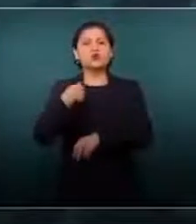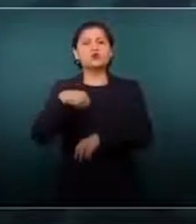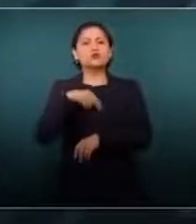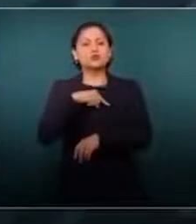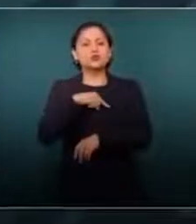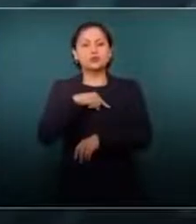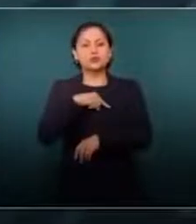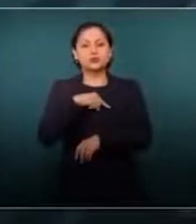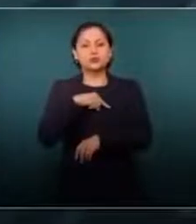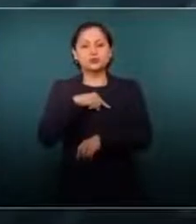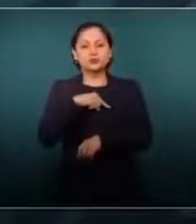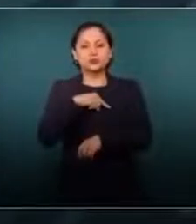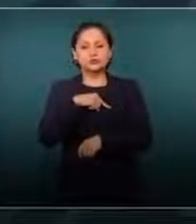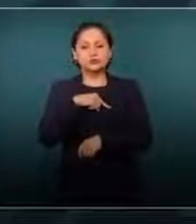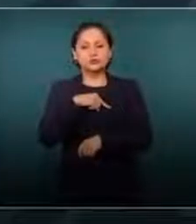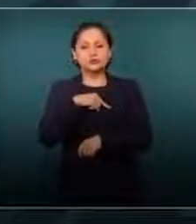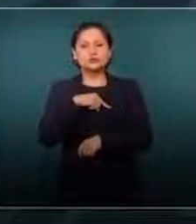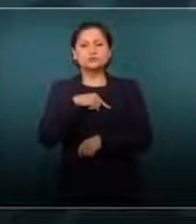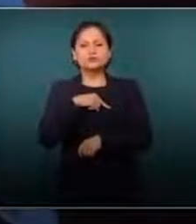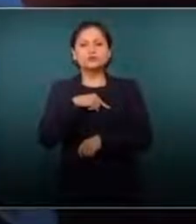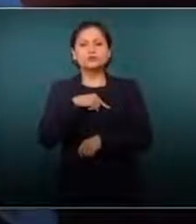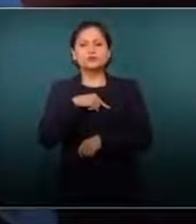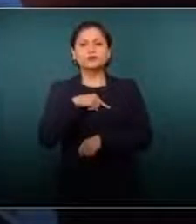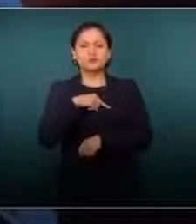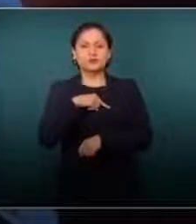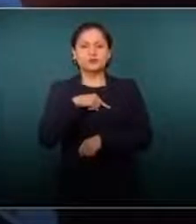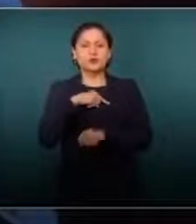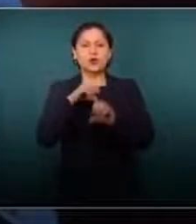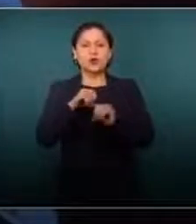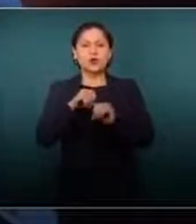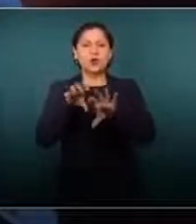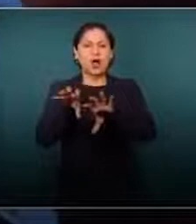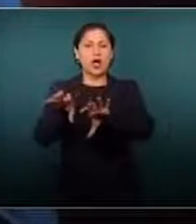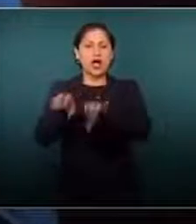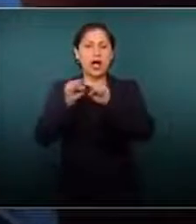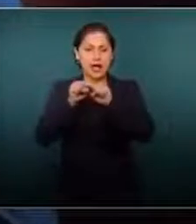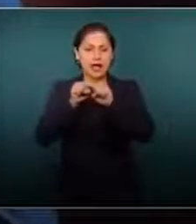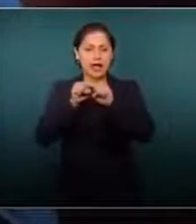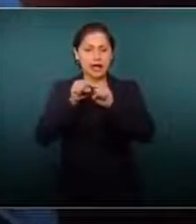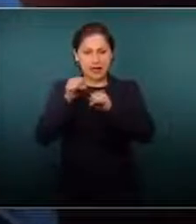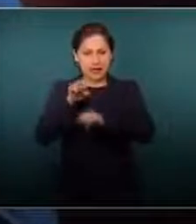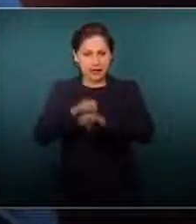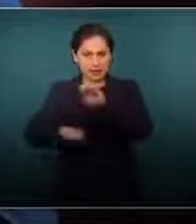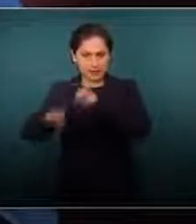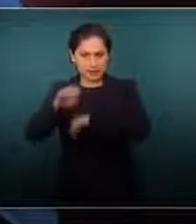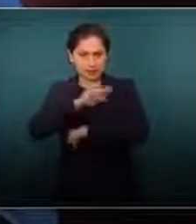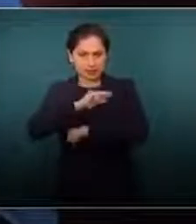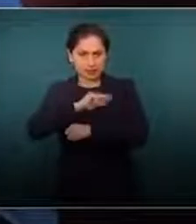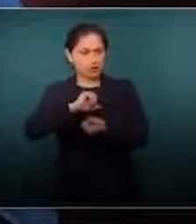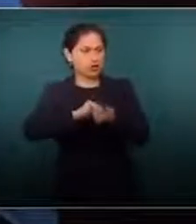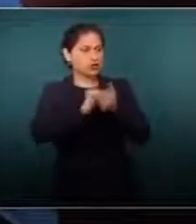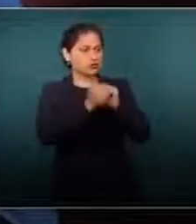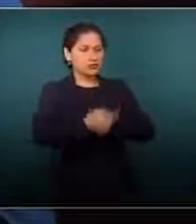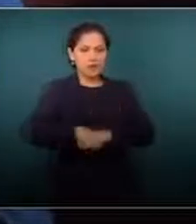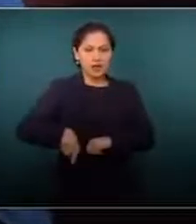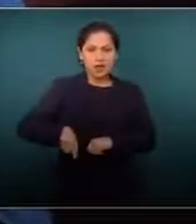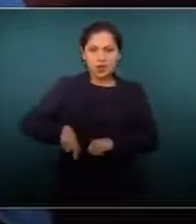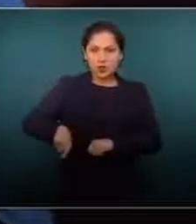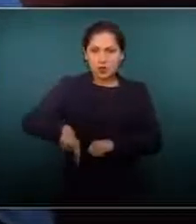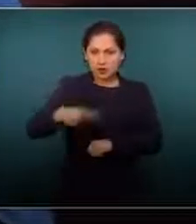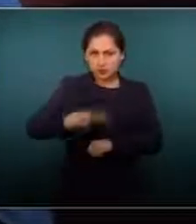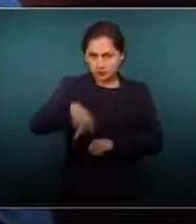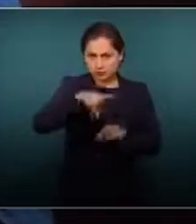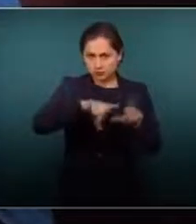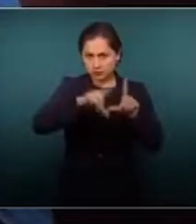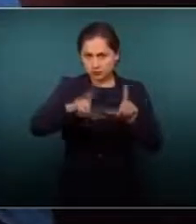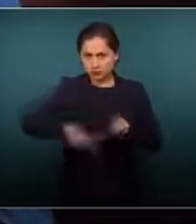expropiar o nacionalizar las empresas particulares y que se